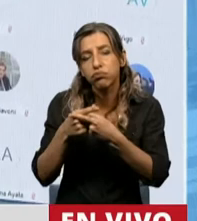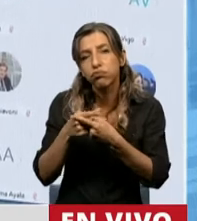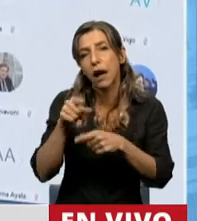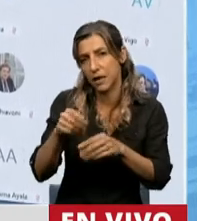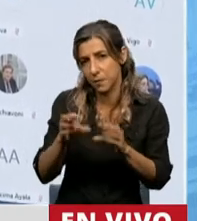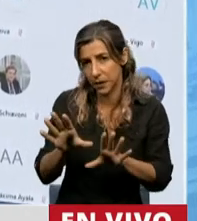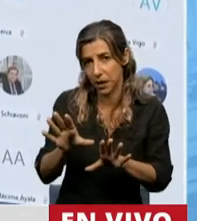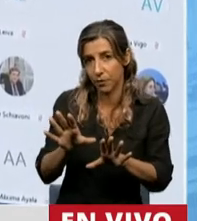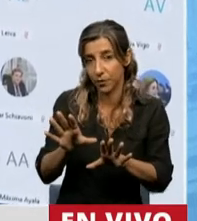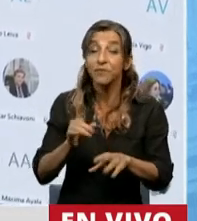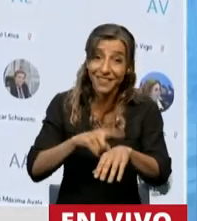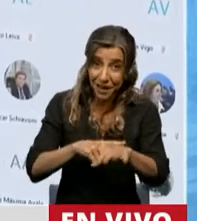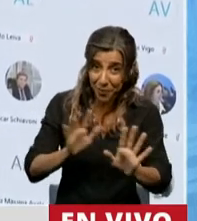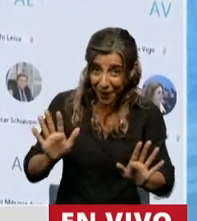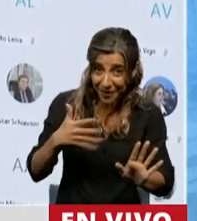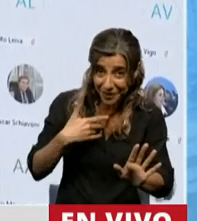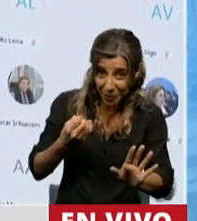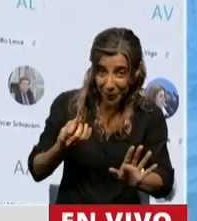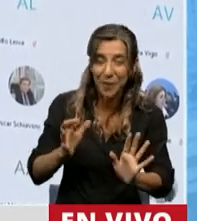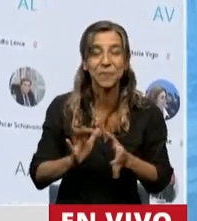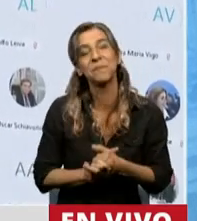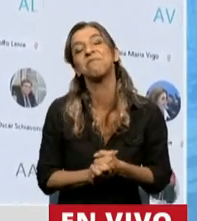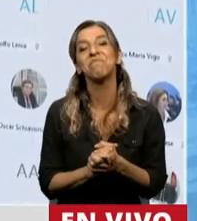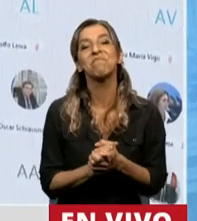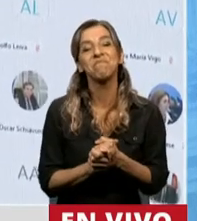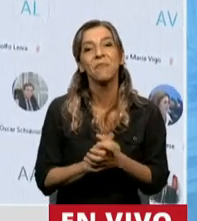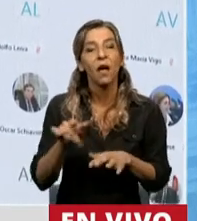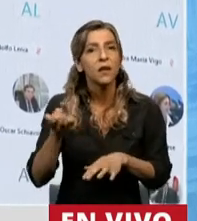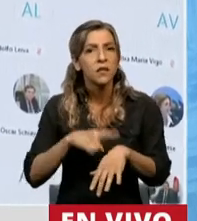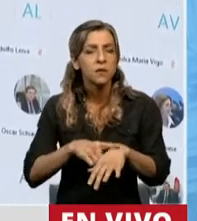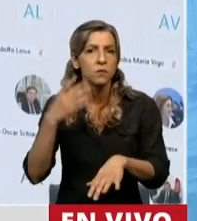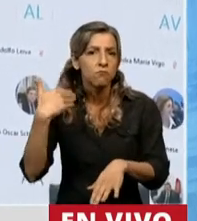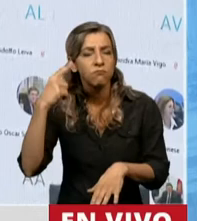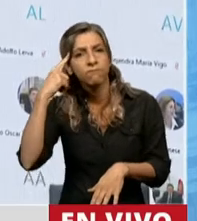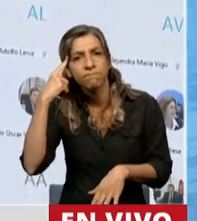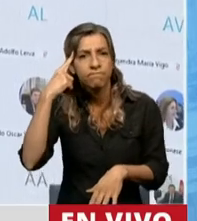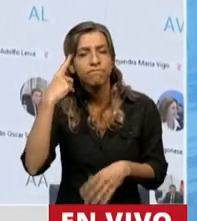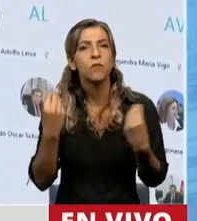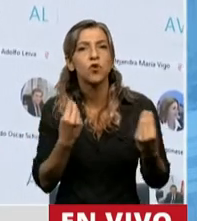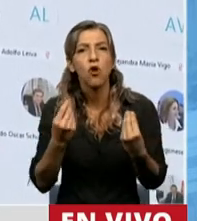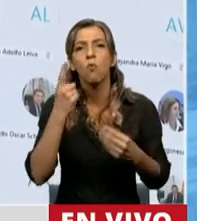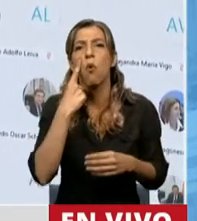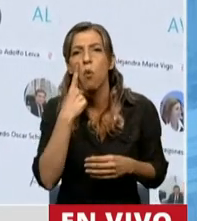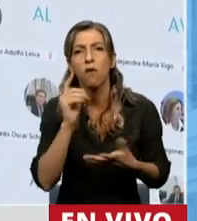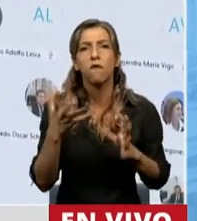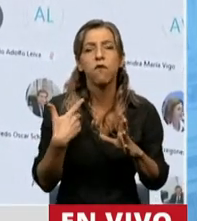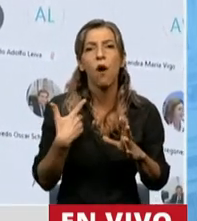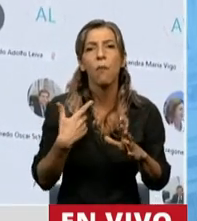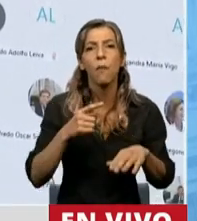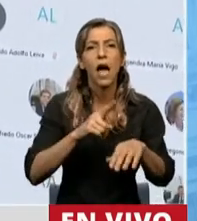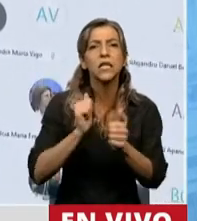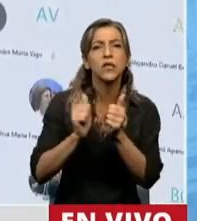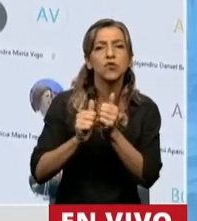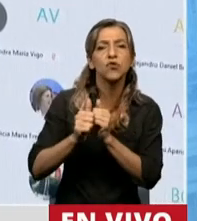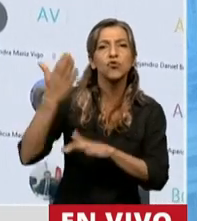estoy a tiempo, Presidente, ¿eh? Bien. Se comenzó a hacer un análisis importante de todos los traslados que se habían realizado a lo largo de la